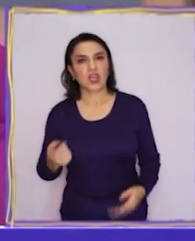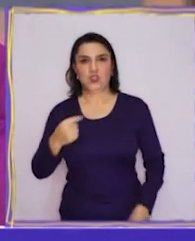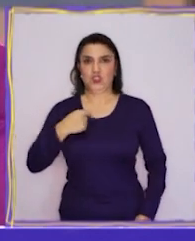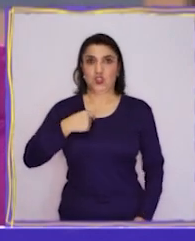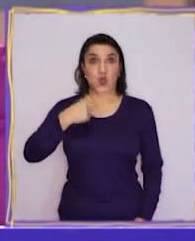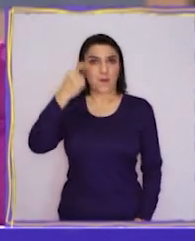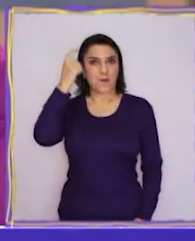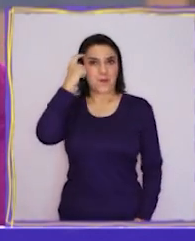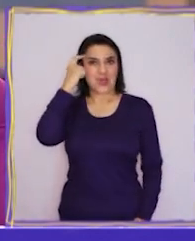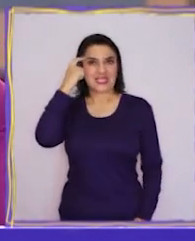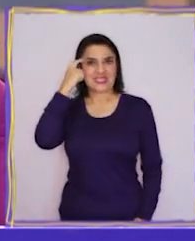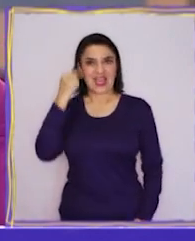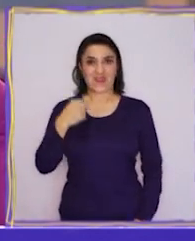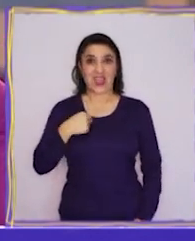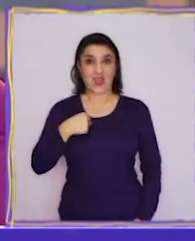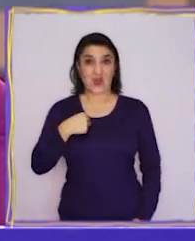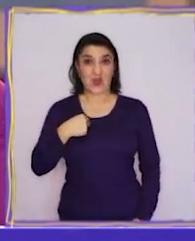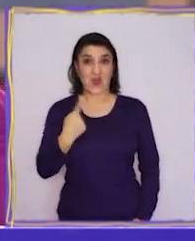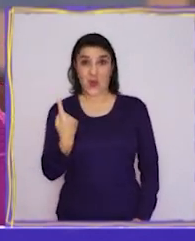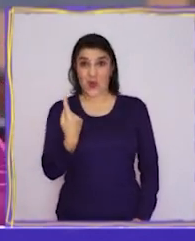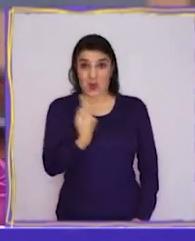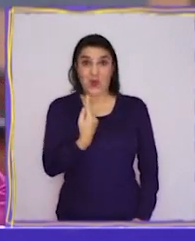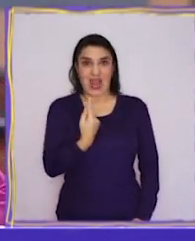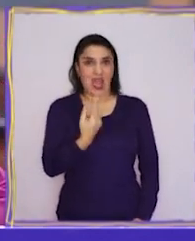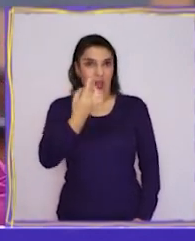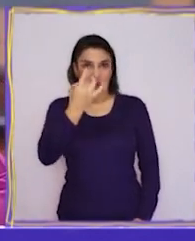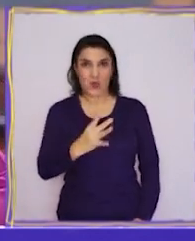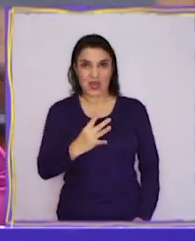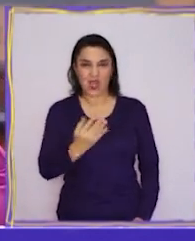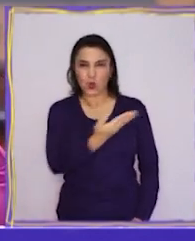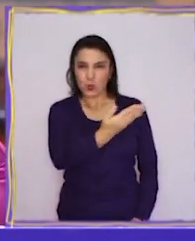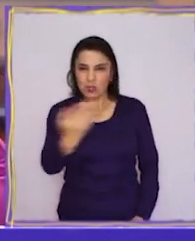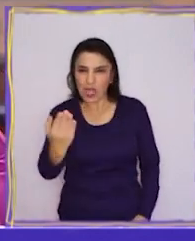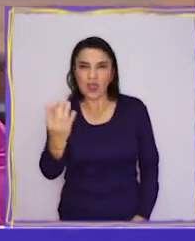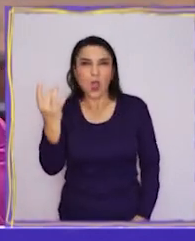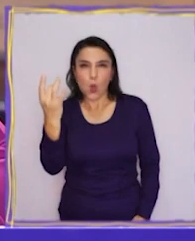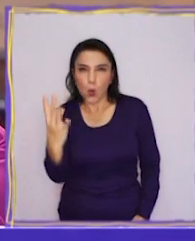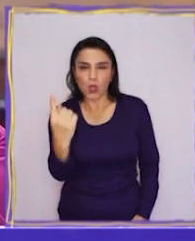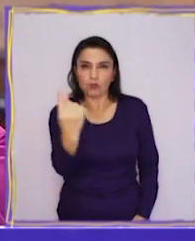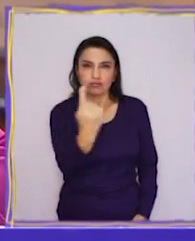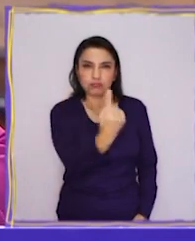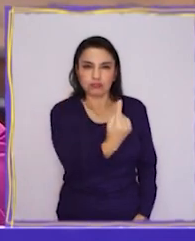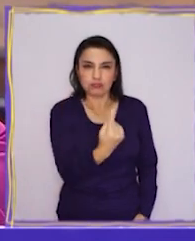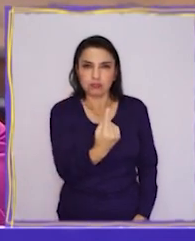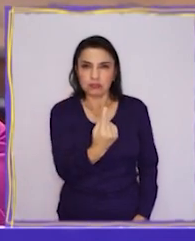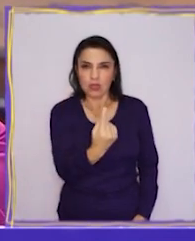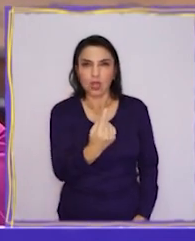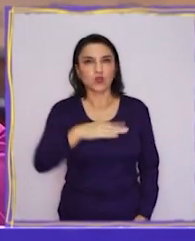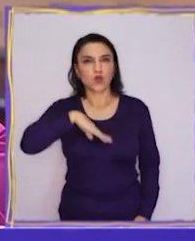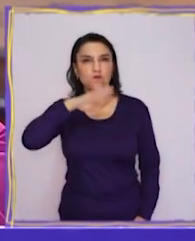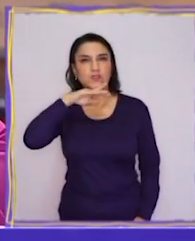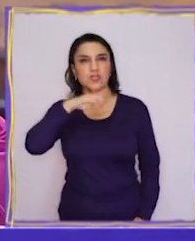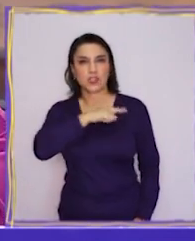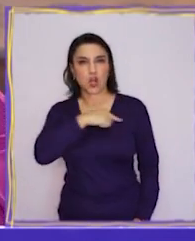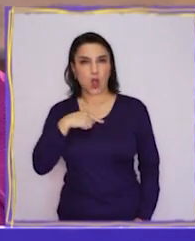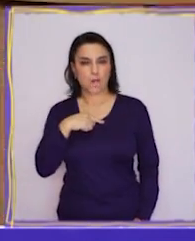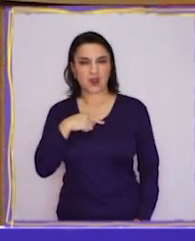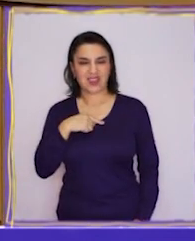Yo pensaba que era única. ¿Ustedes sí creen que son únicos y que no basta solo con nuestro nombre?